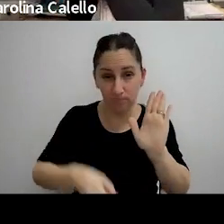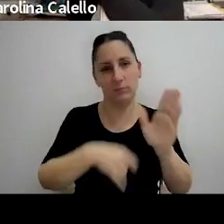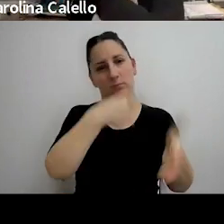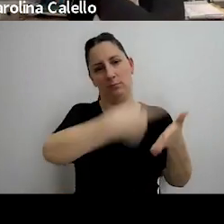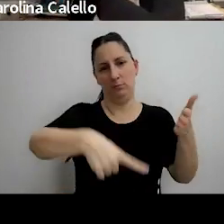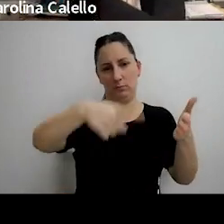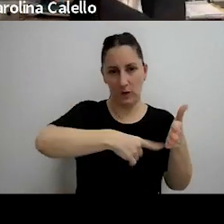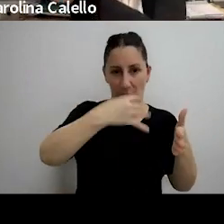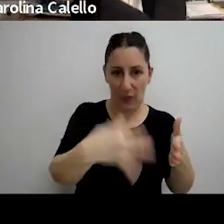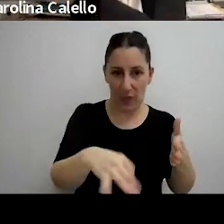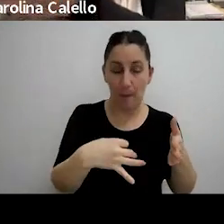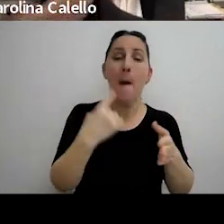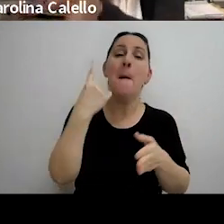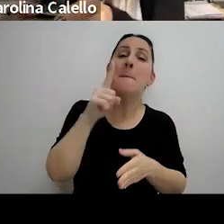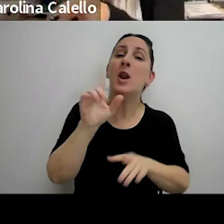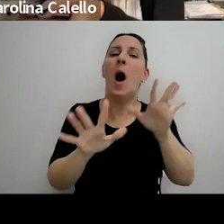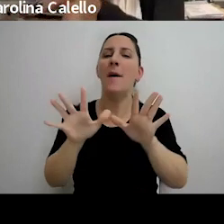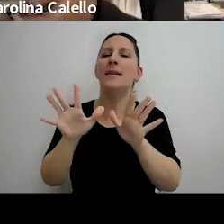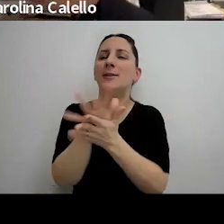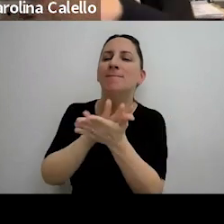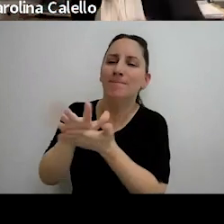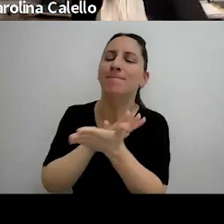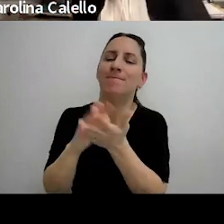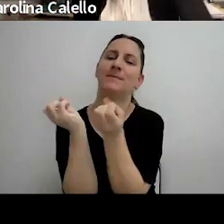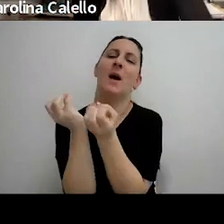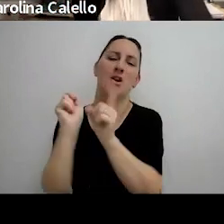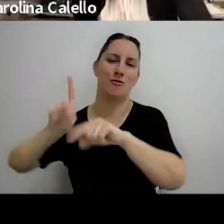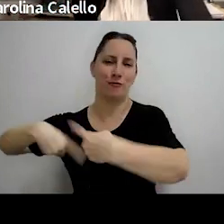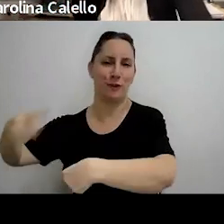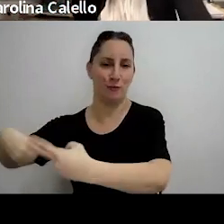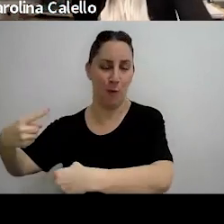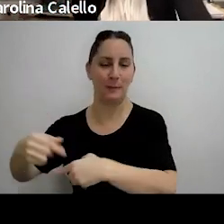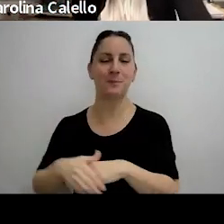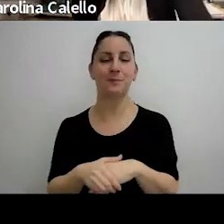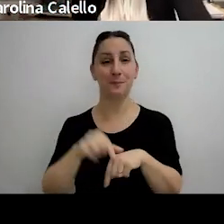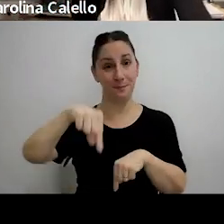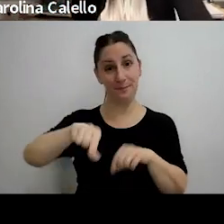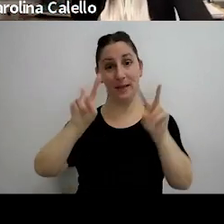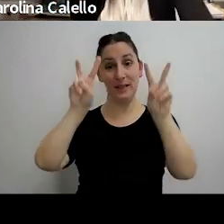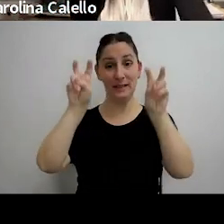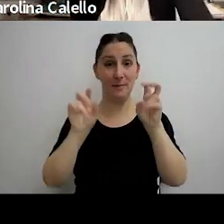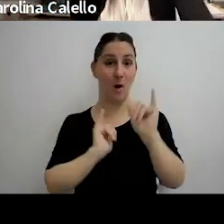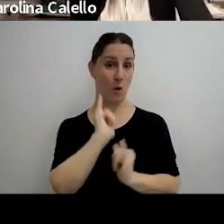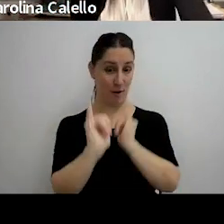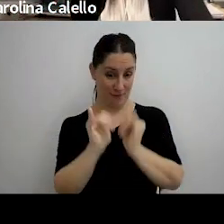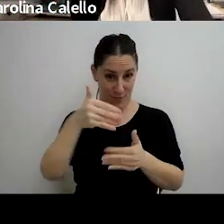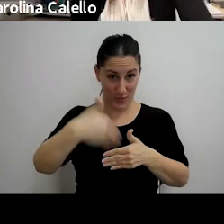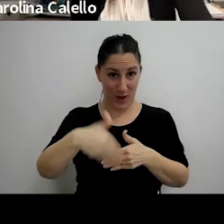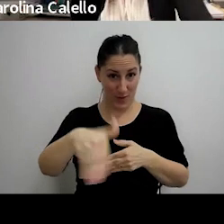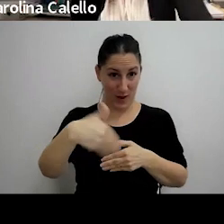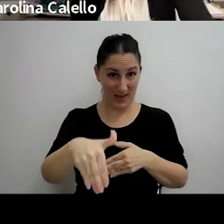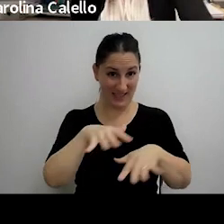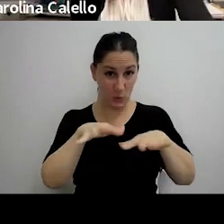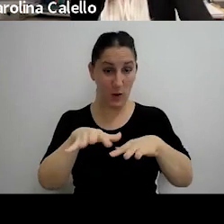pero algunas veces se revoca como este tema que yo estoy por comentar ahora en este caso